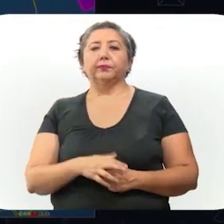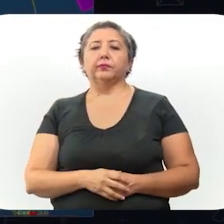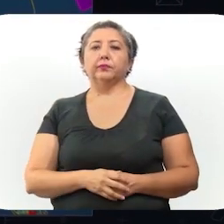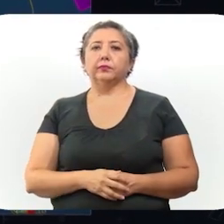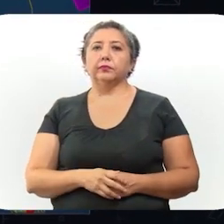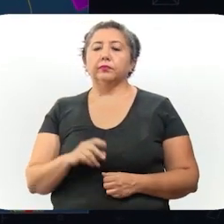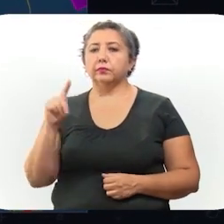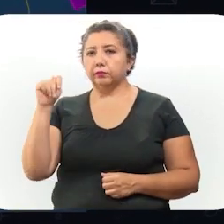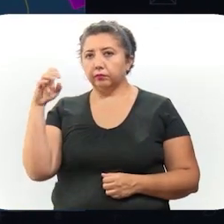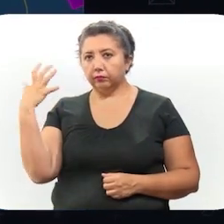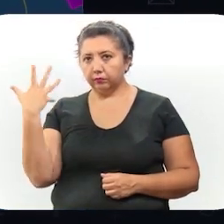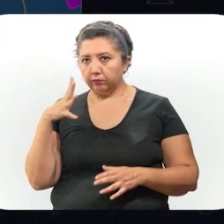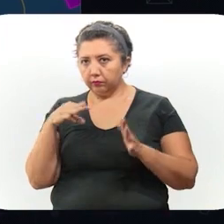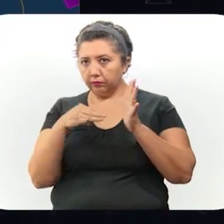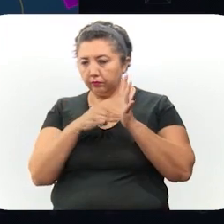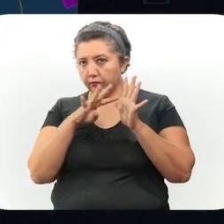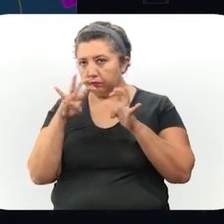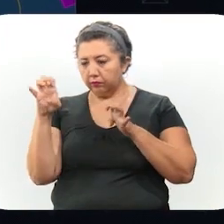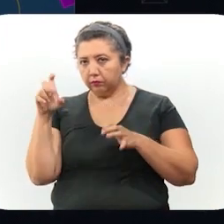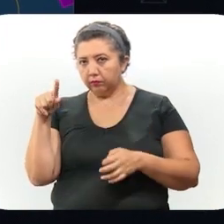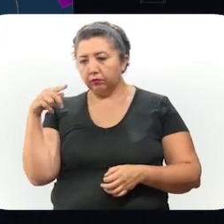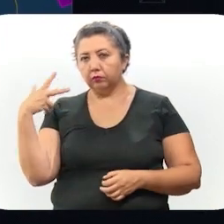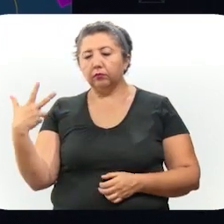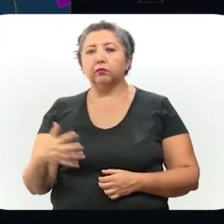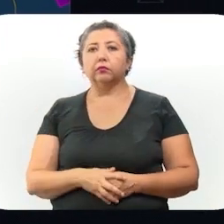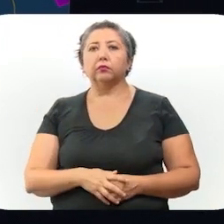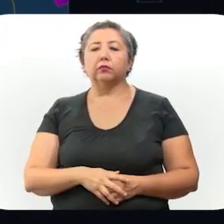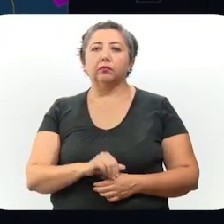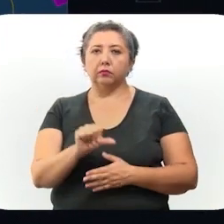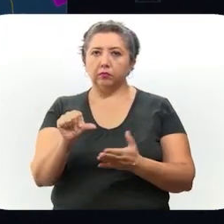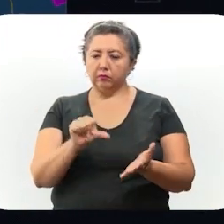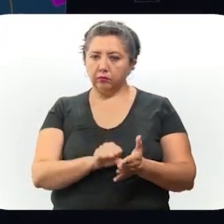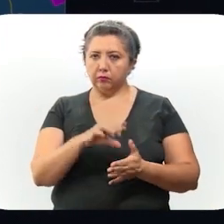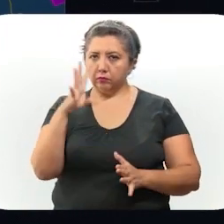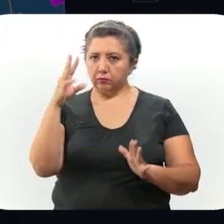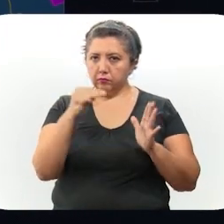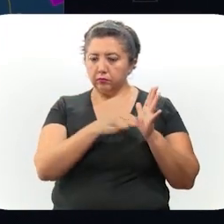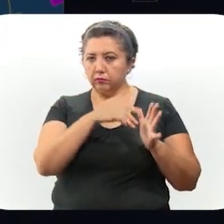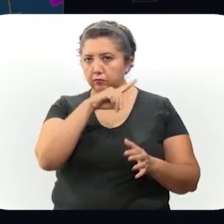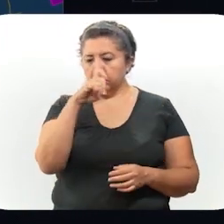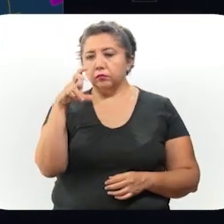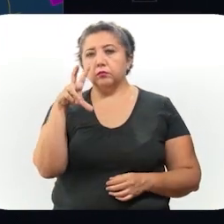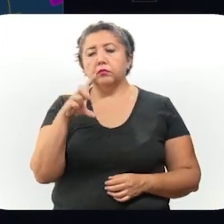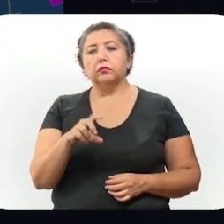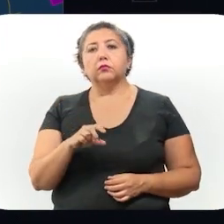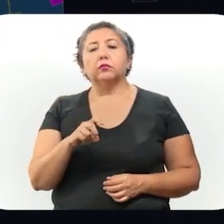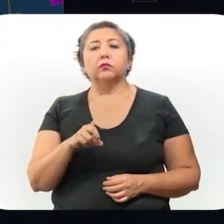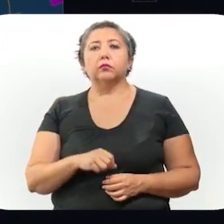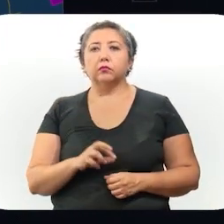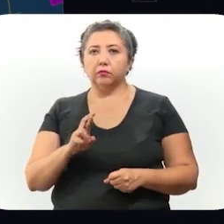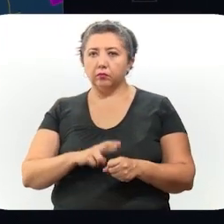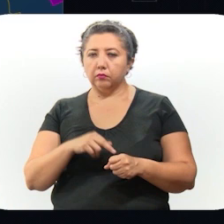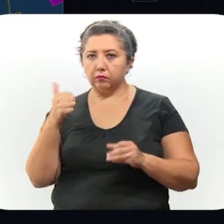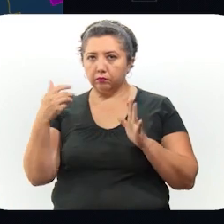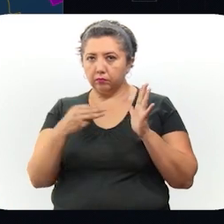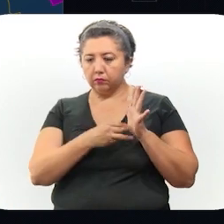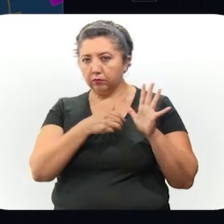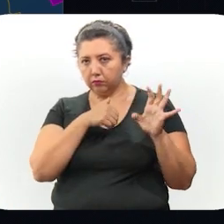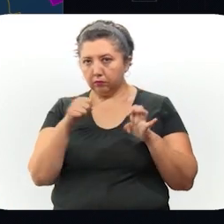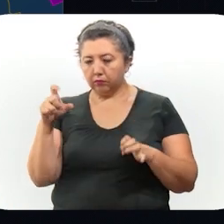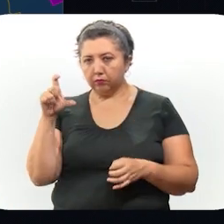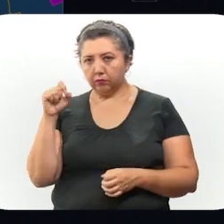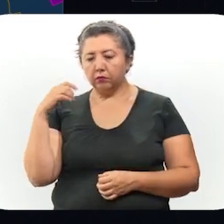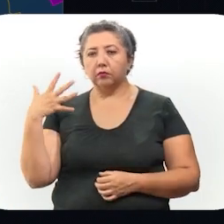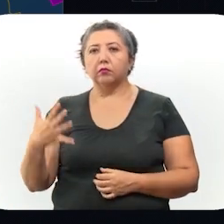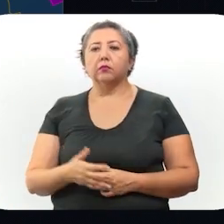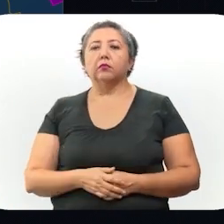en la zona oriente 10,978, en la zona centro 4,130, en la zona sur 6,625,